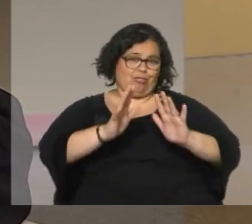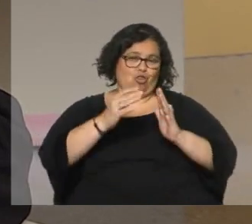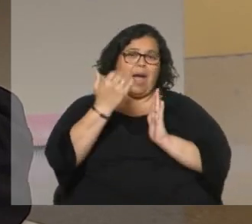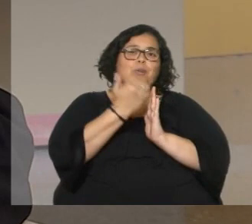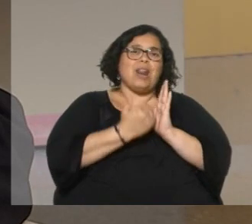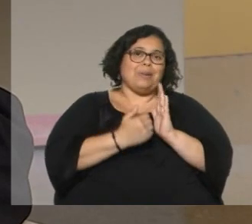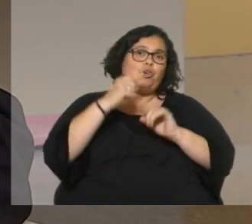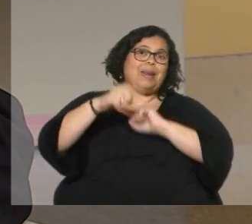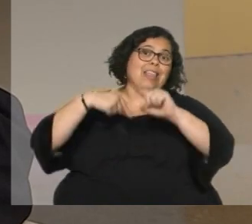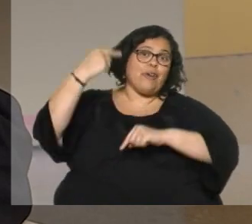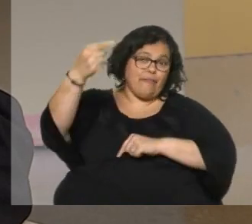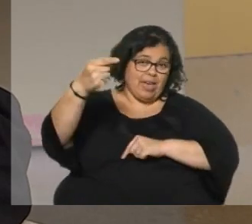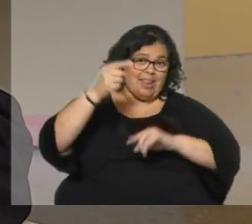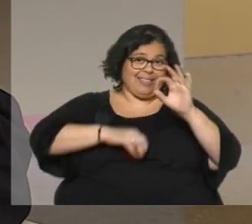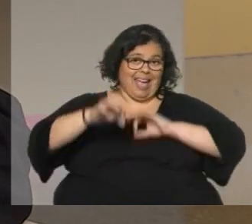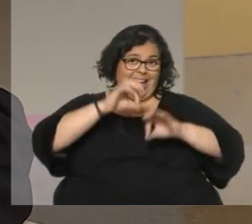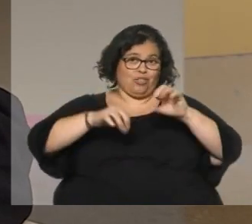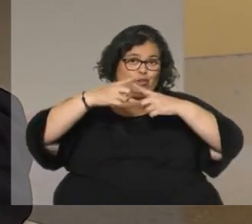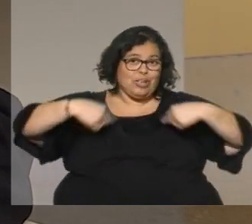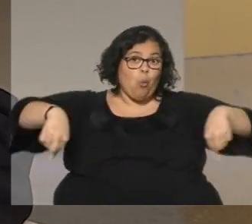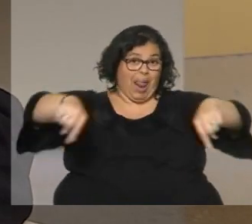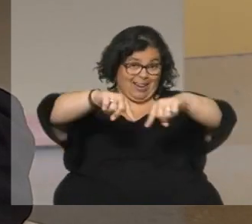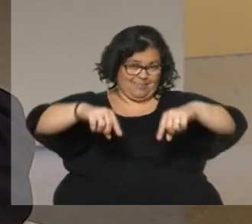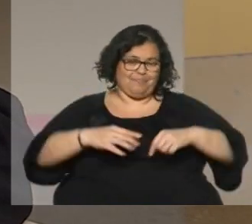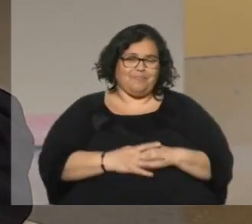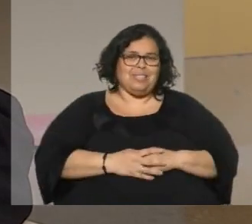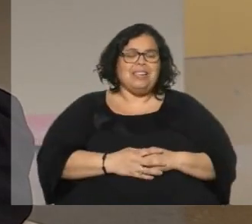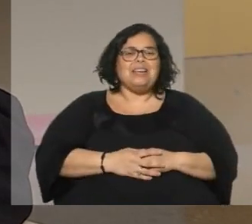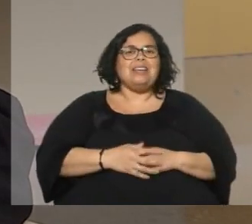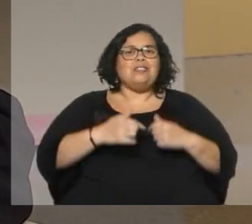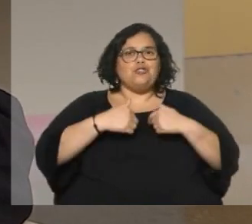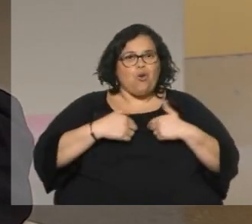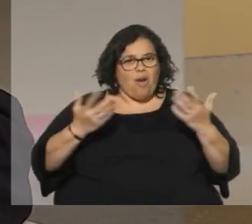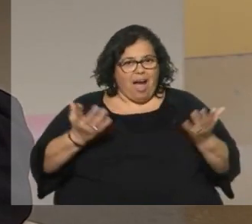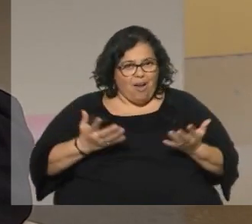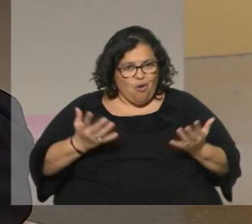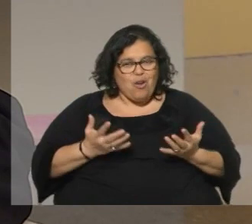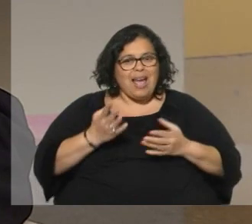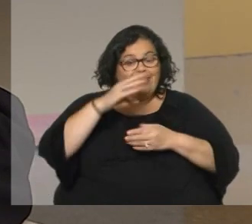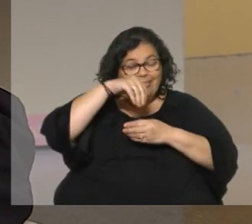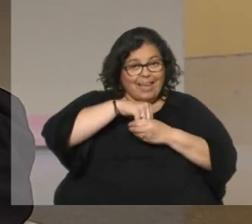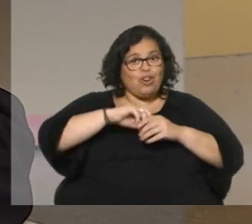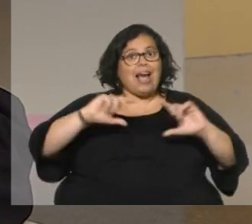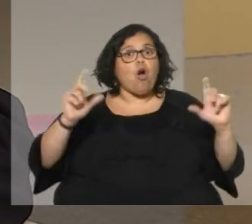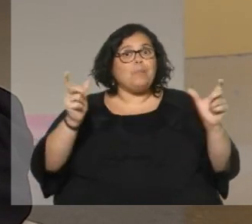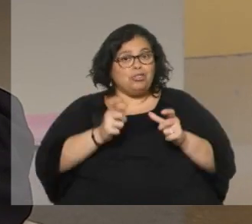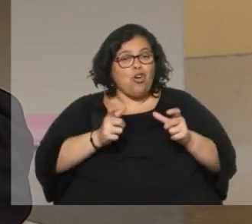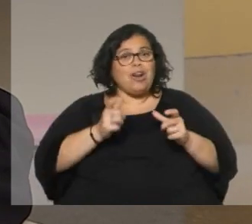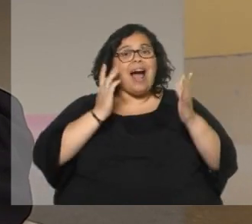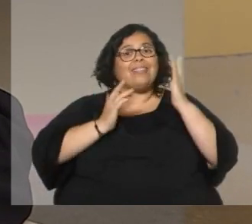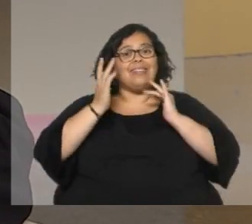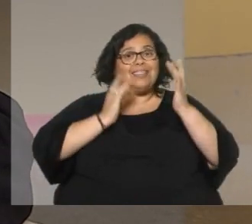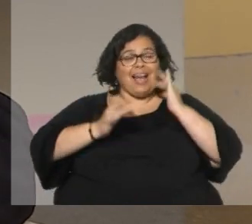-24 a nivel de teatro circular yo ahora integro la Comisión Artística del Teatro